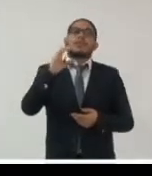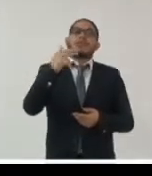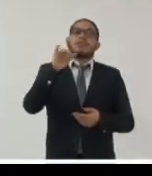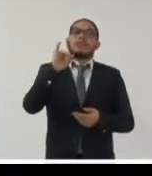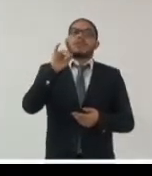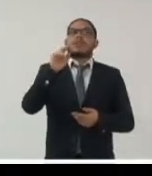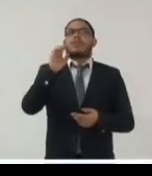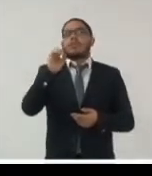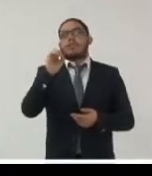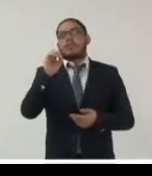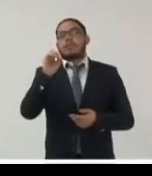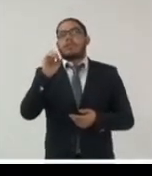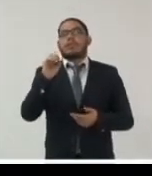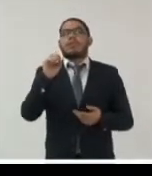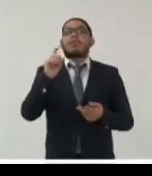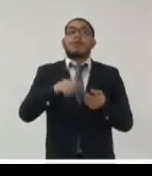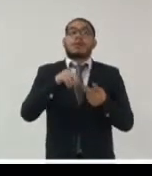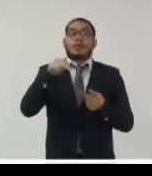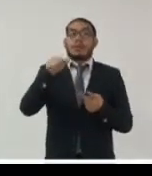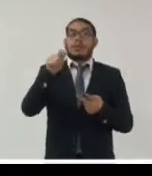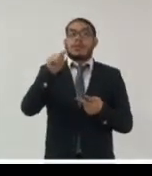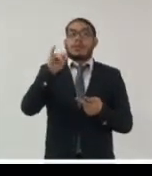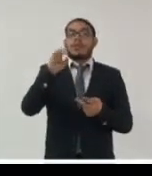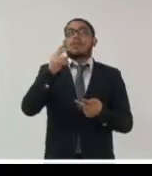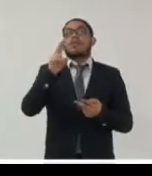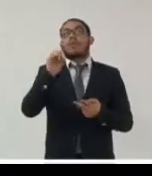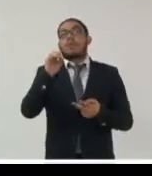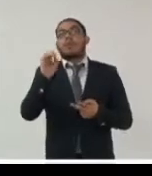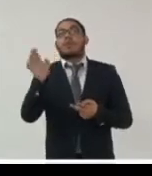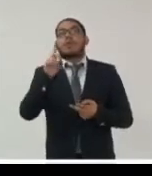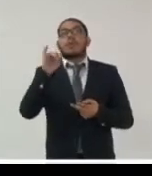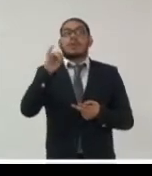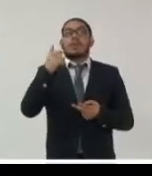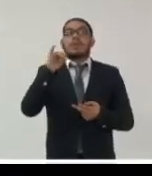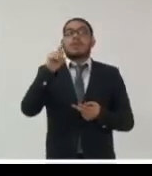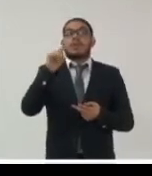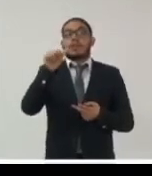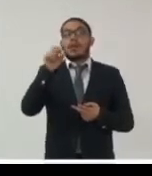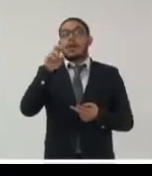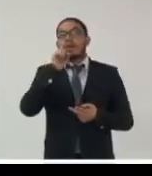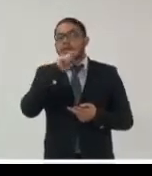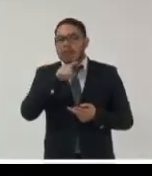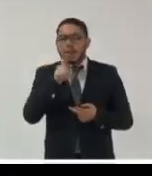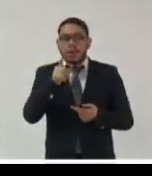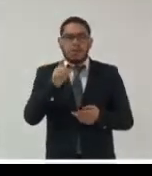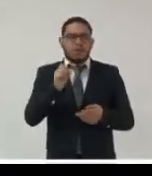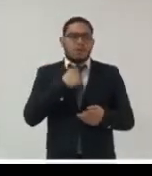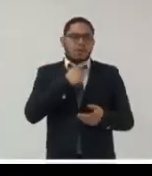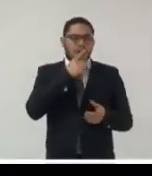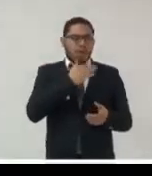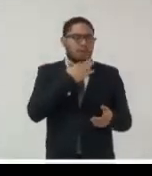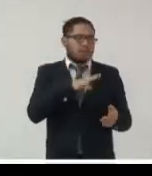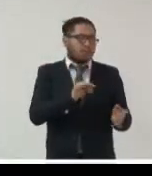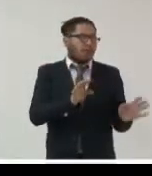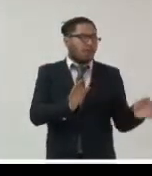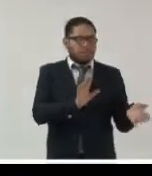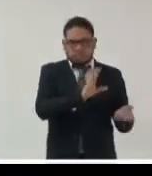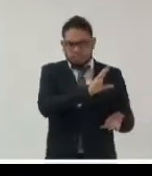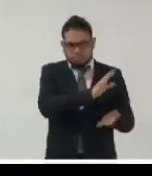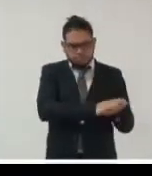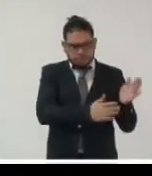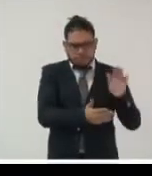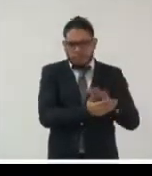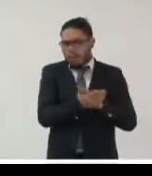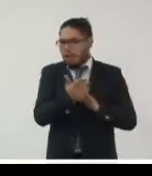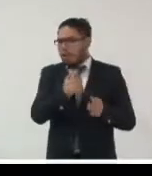cadena de custodia de instituciones archivísticas eso quiere decir que no puedo más digitalizar documentos analógicos y